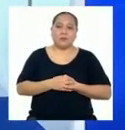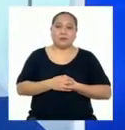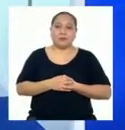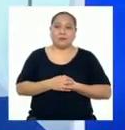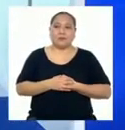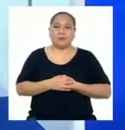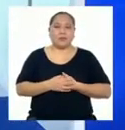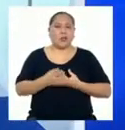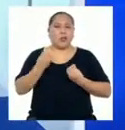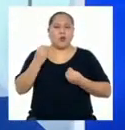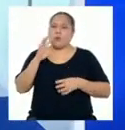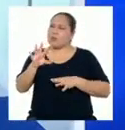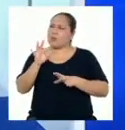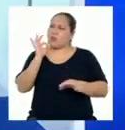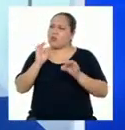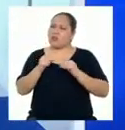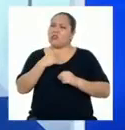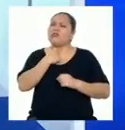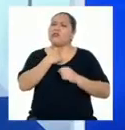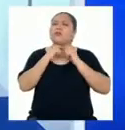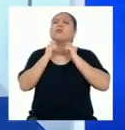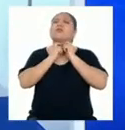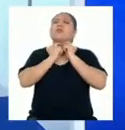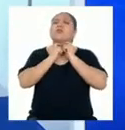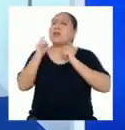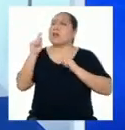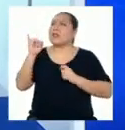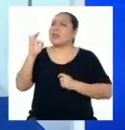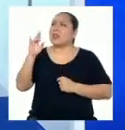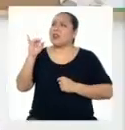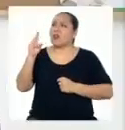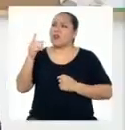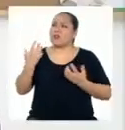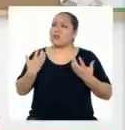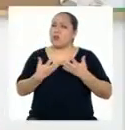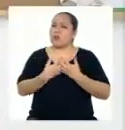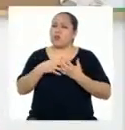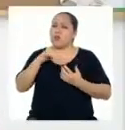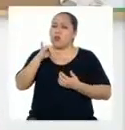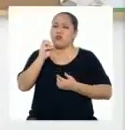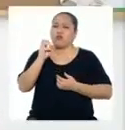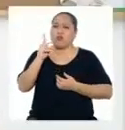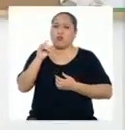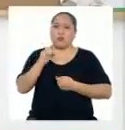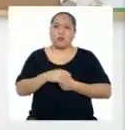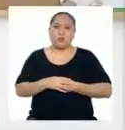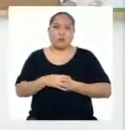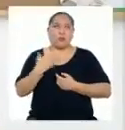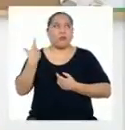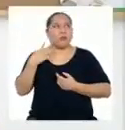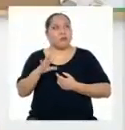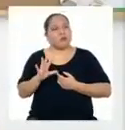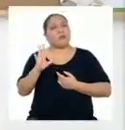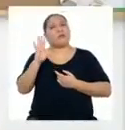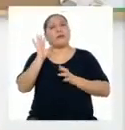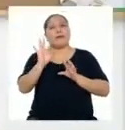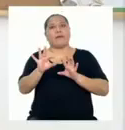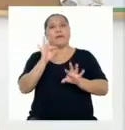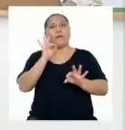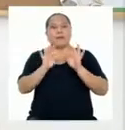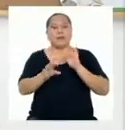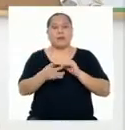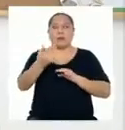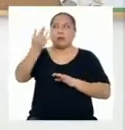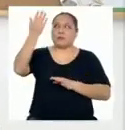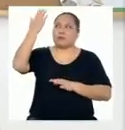¿Y cómo se descubrió que la tiroides estaba relacionada con el yodo? Uy, para encontrar esa relación tenemos